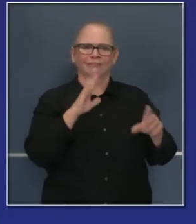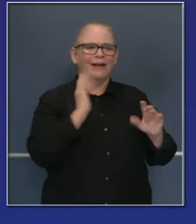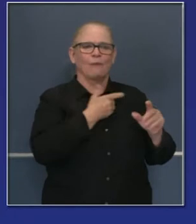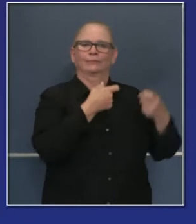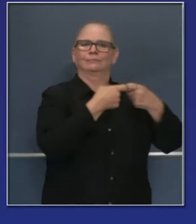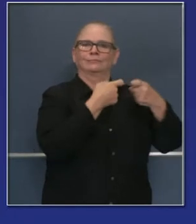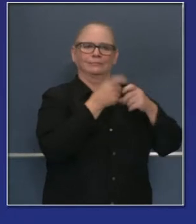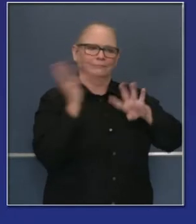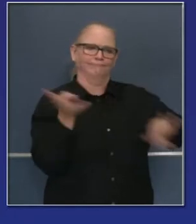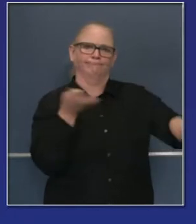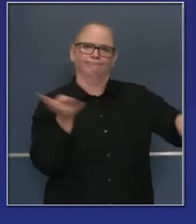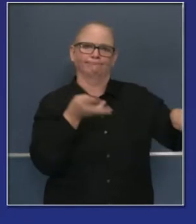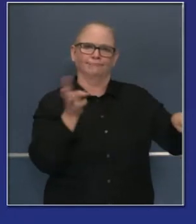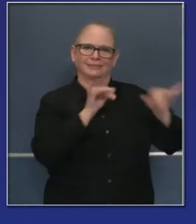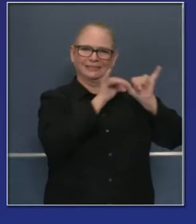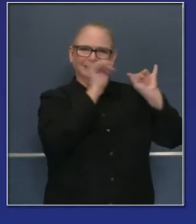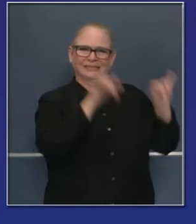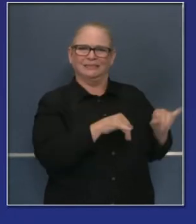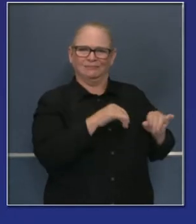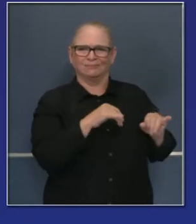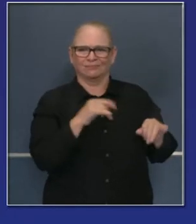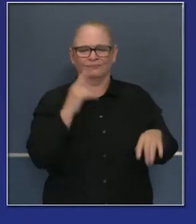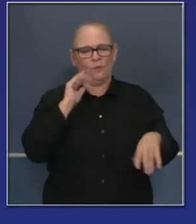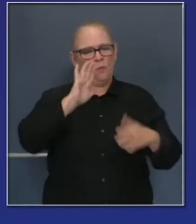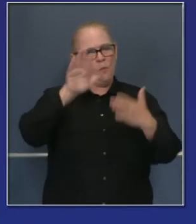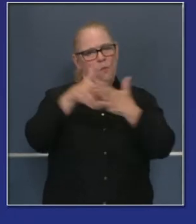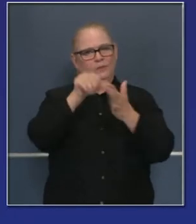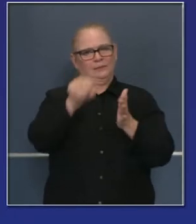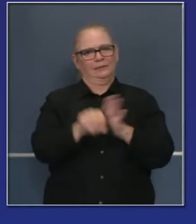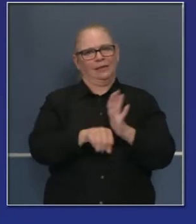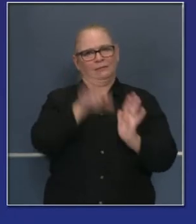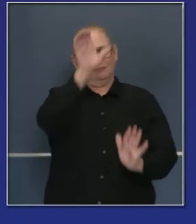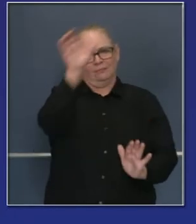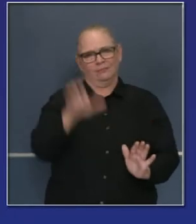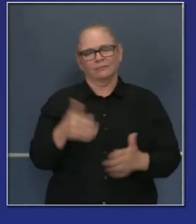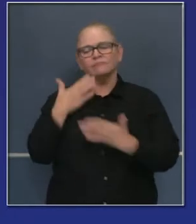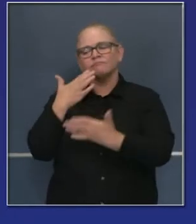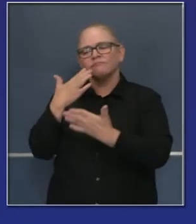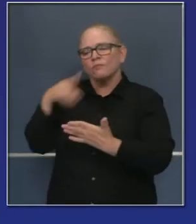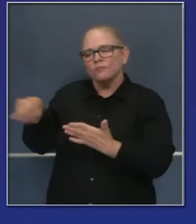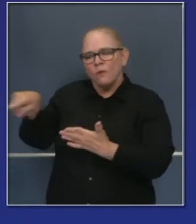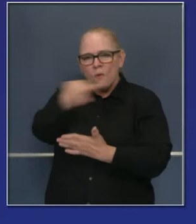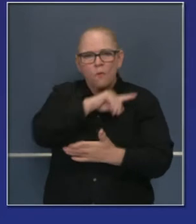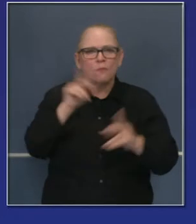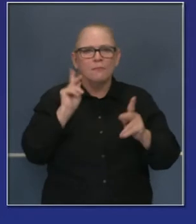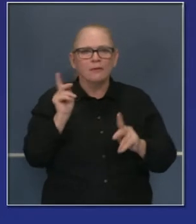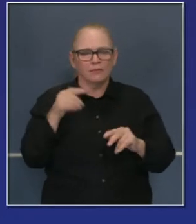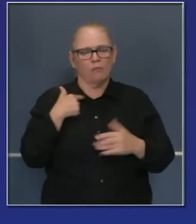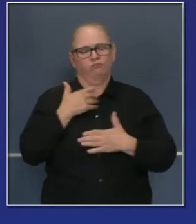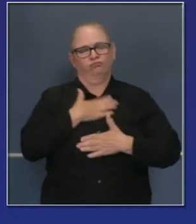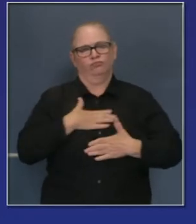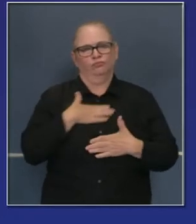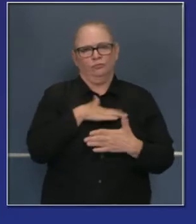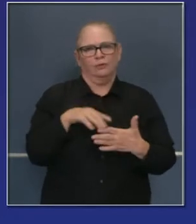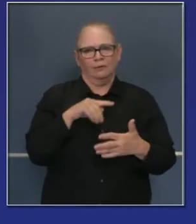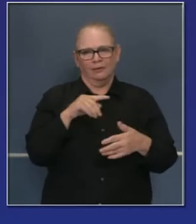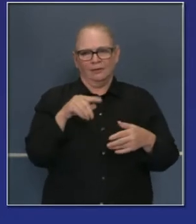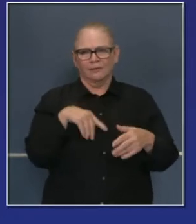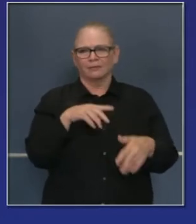a colación más fuentes hidroeléctricas que anteriormente. Quiero agradecer a nuestros proveedores, no solamente a los